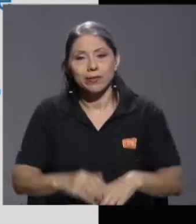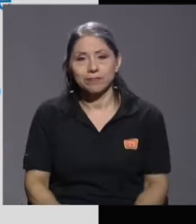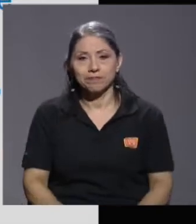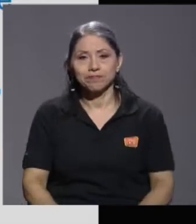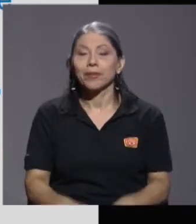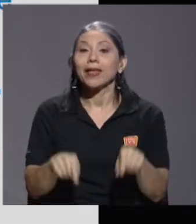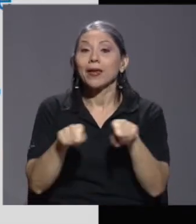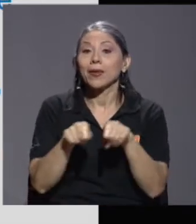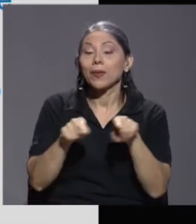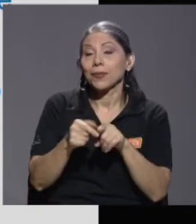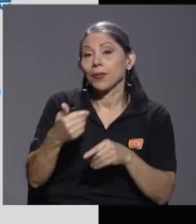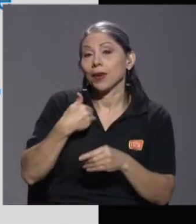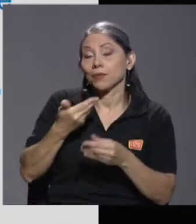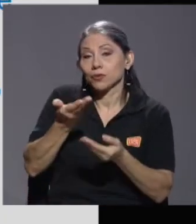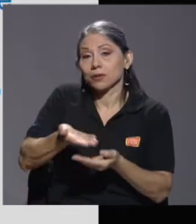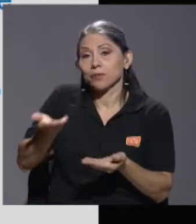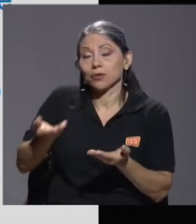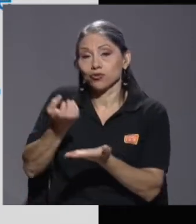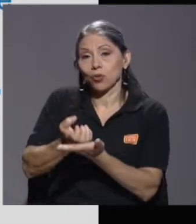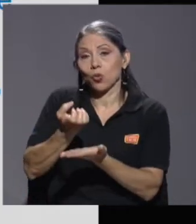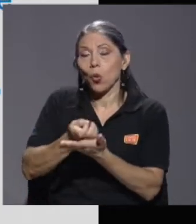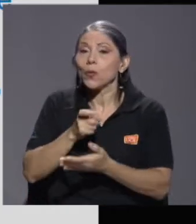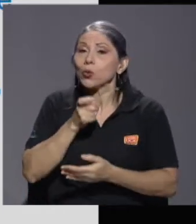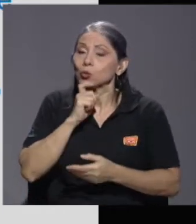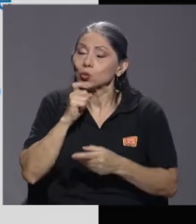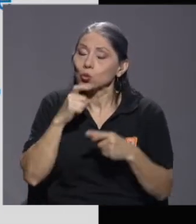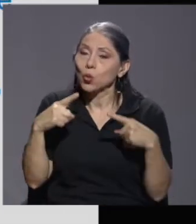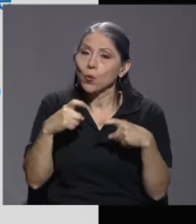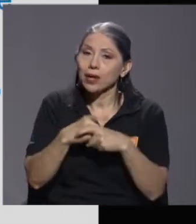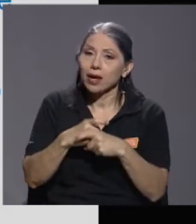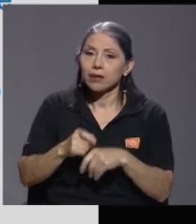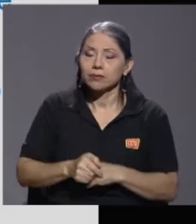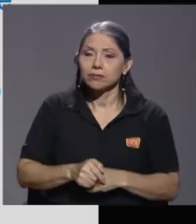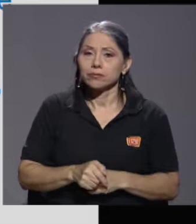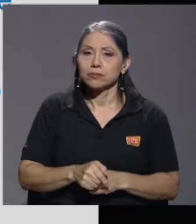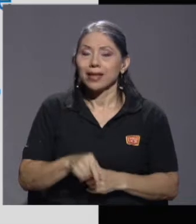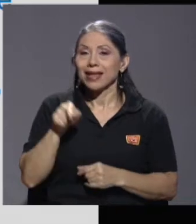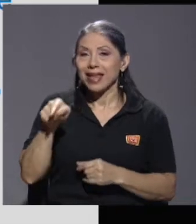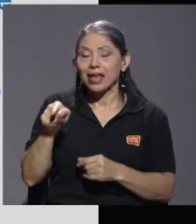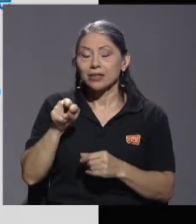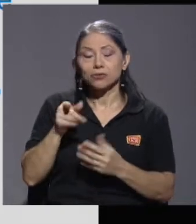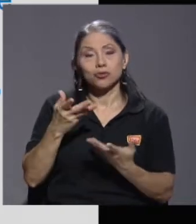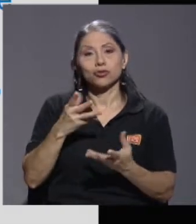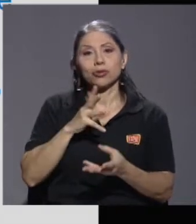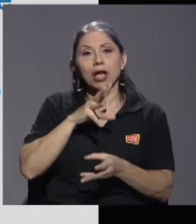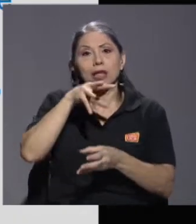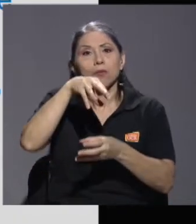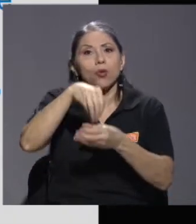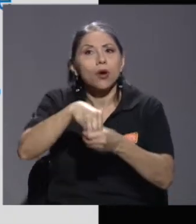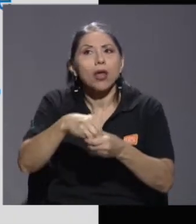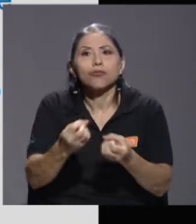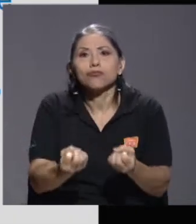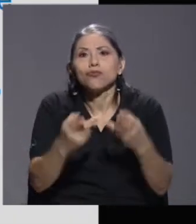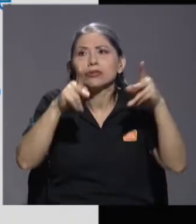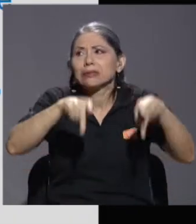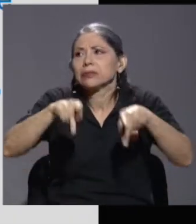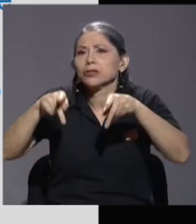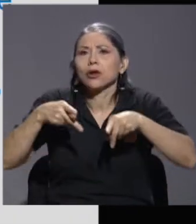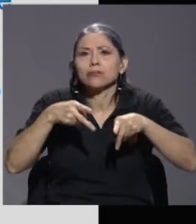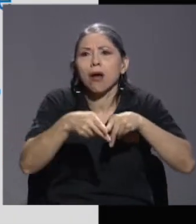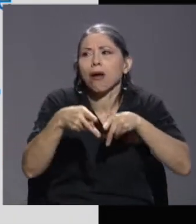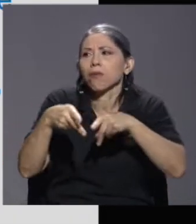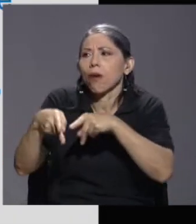otra parte tenemos aspectos económicos muy complicados que han involucrado enormes cantidades de personas desempleadas,